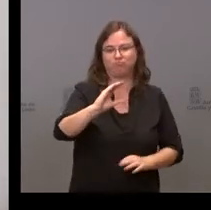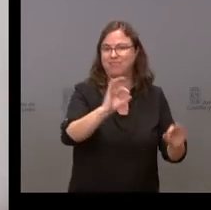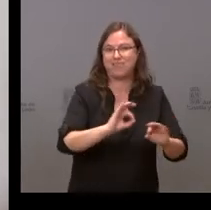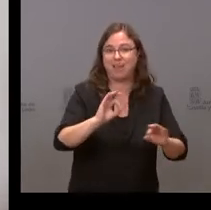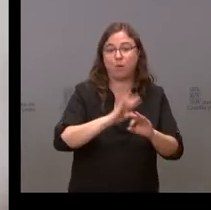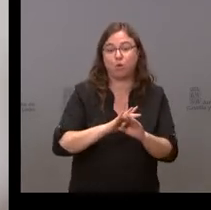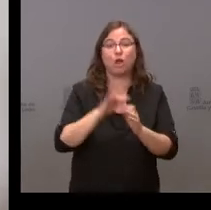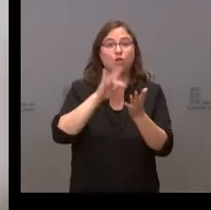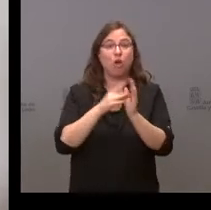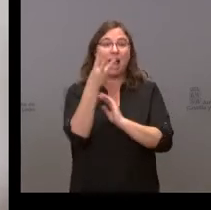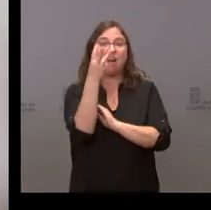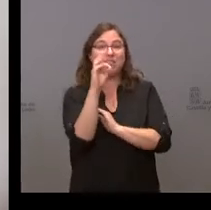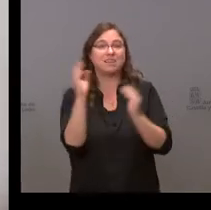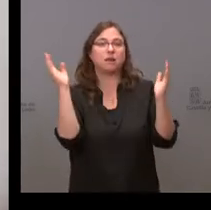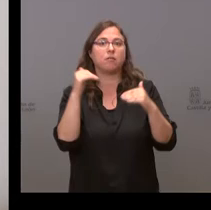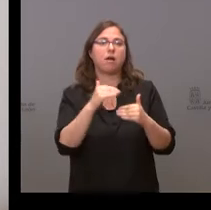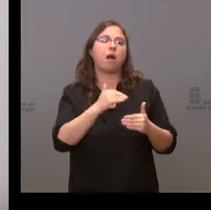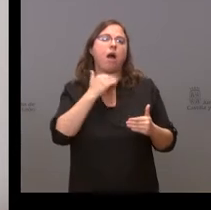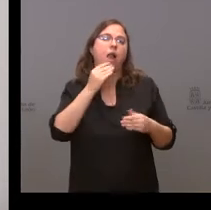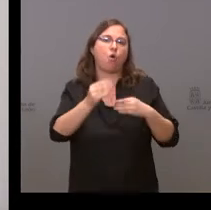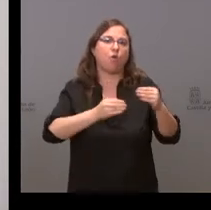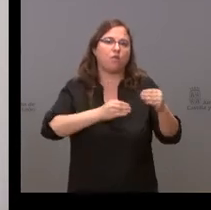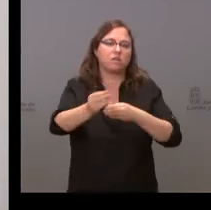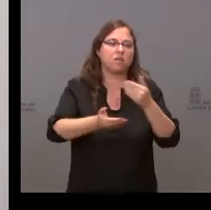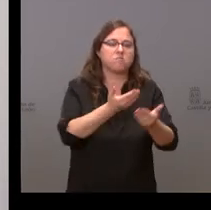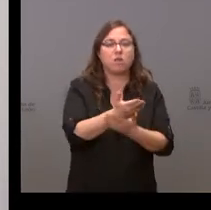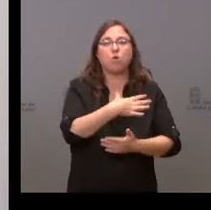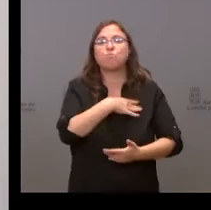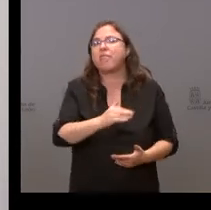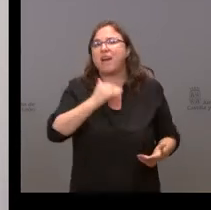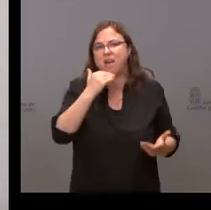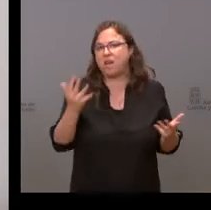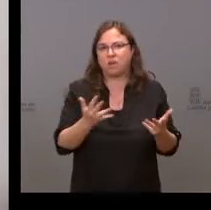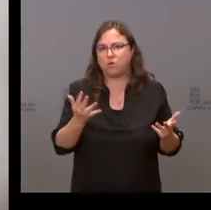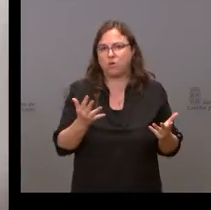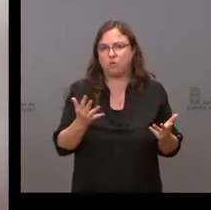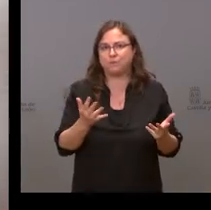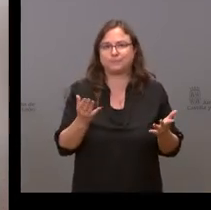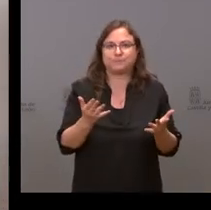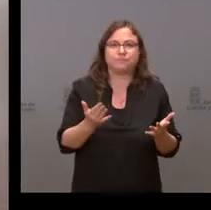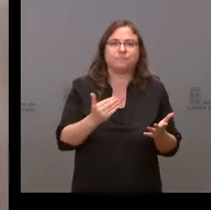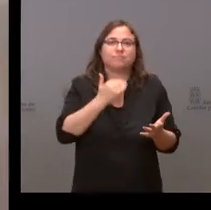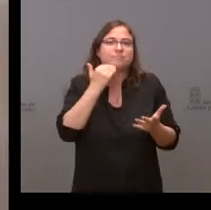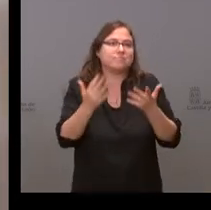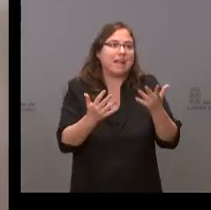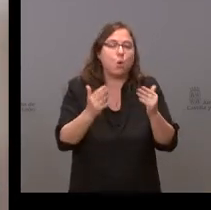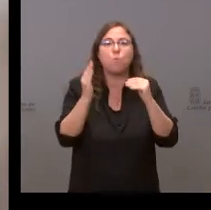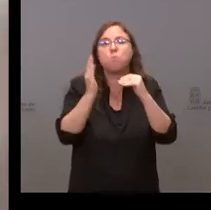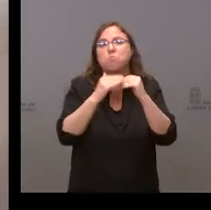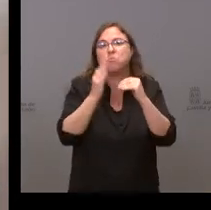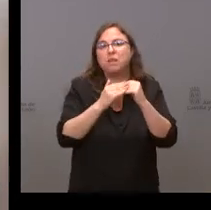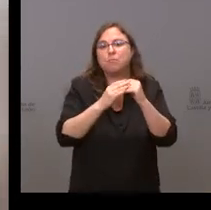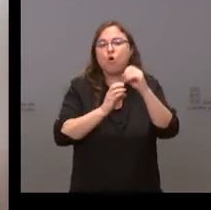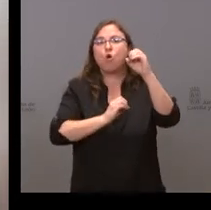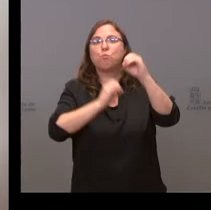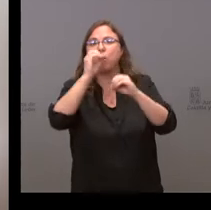porque no entran en ese criterio, se pueda flexibilizar para que puedan acceder al menos en alguna parte